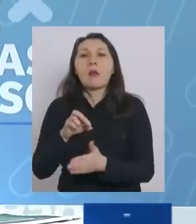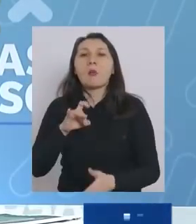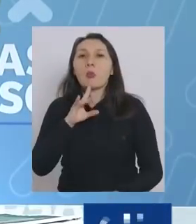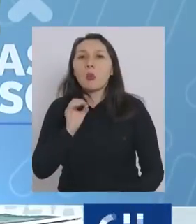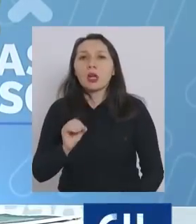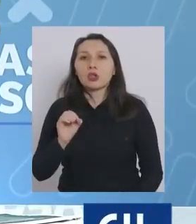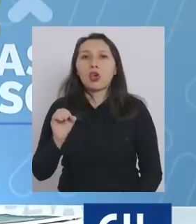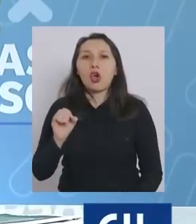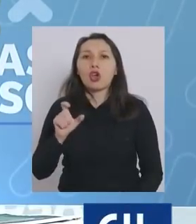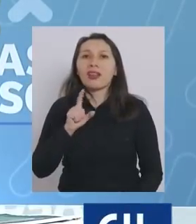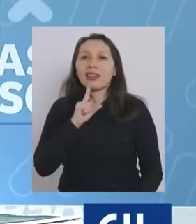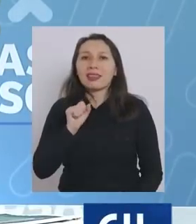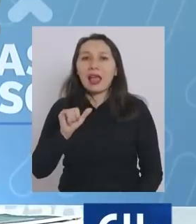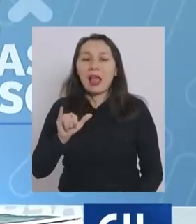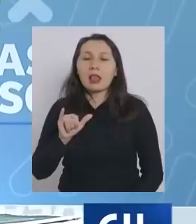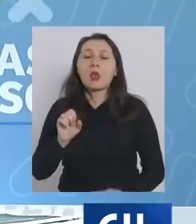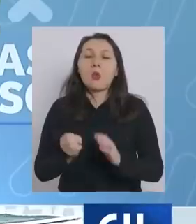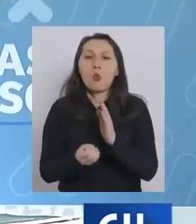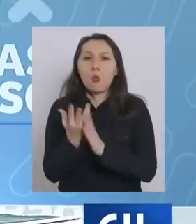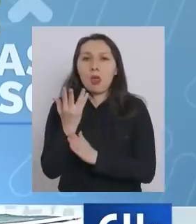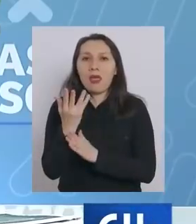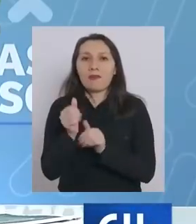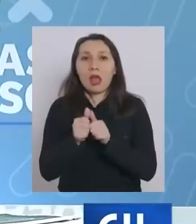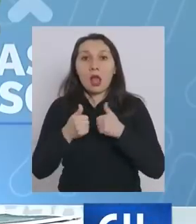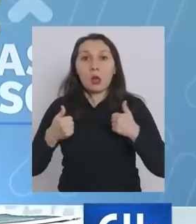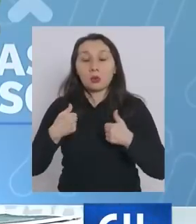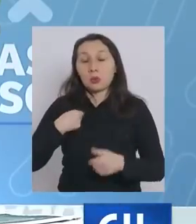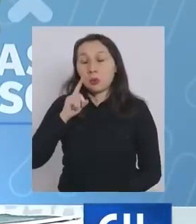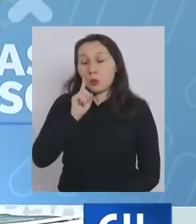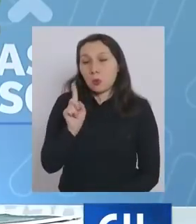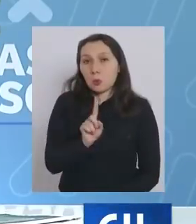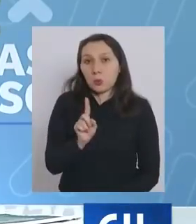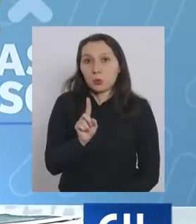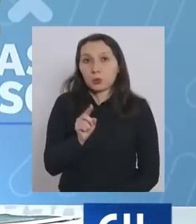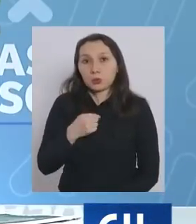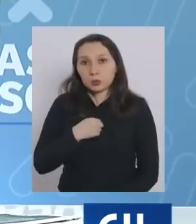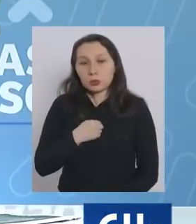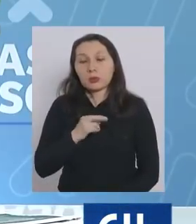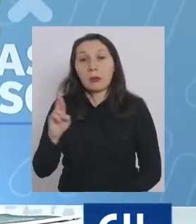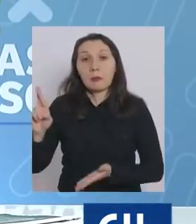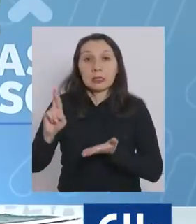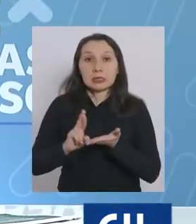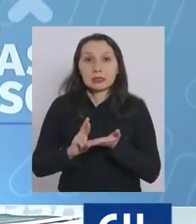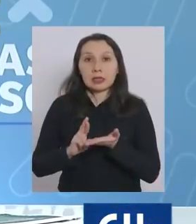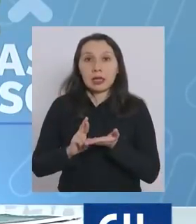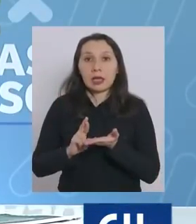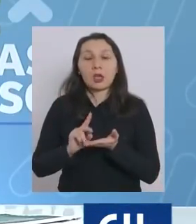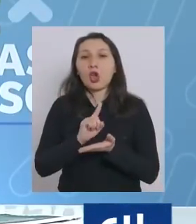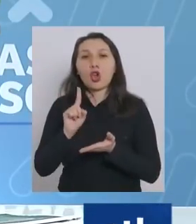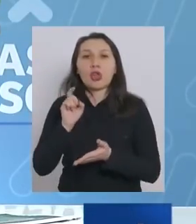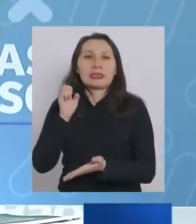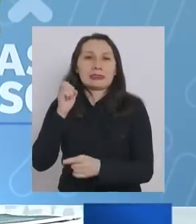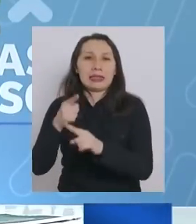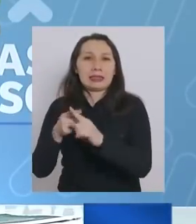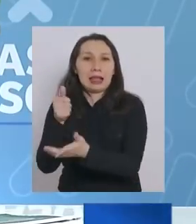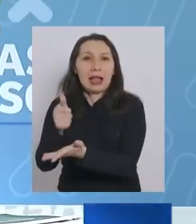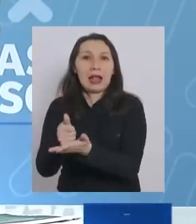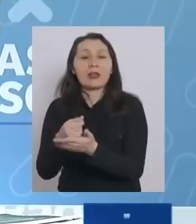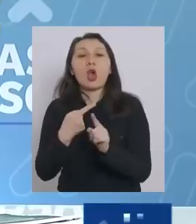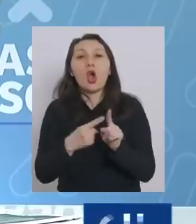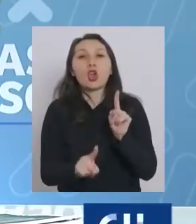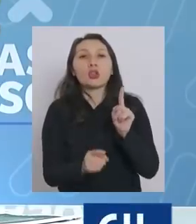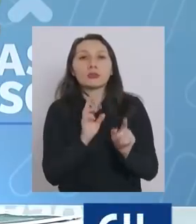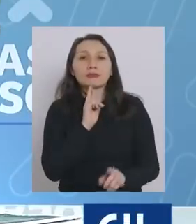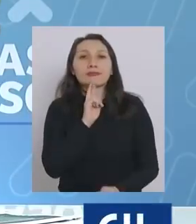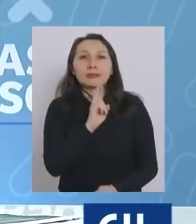Octay dice que hay una nueva autoridad que no la conozco así que el mensaje no va para la ex alcaldesa sino que va para